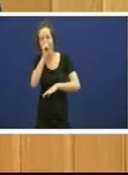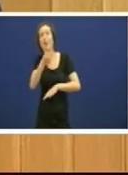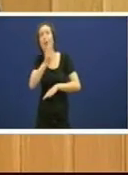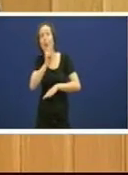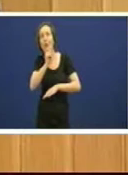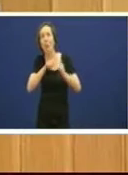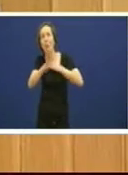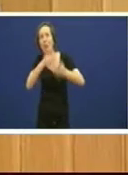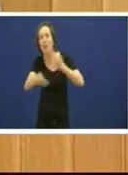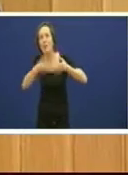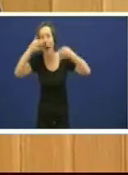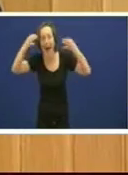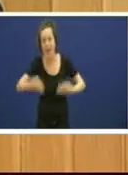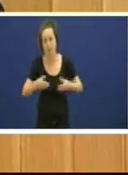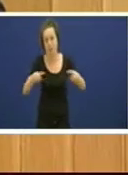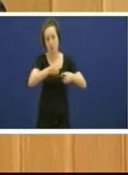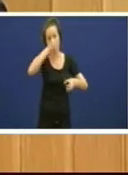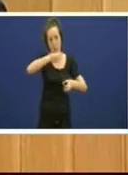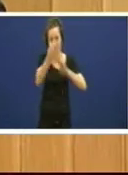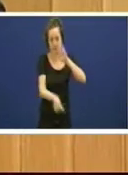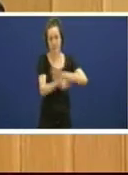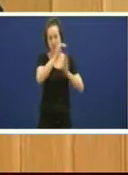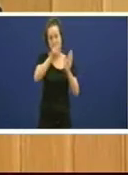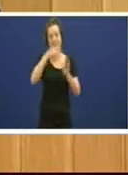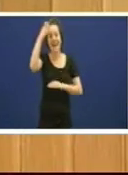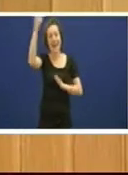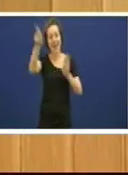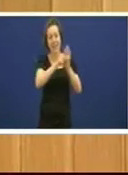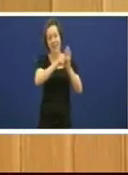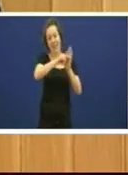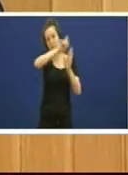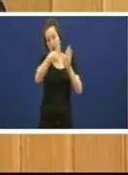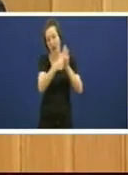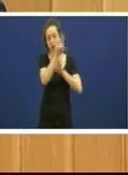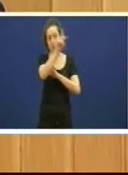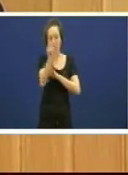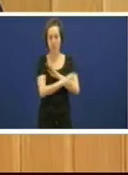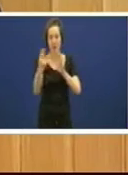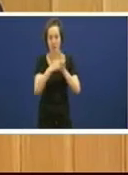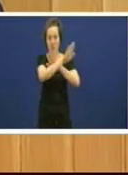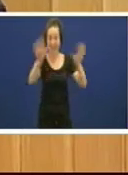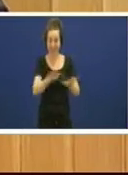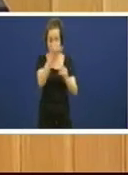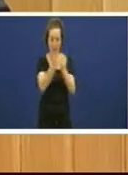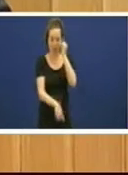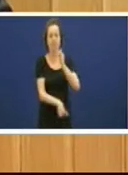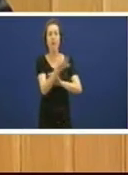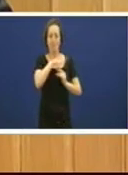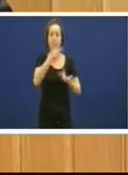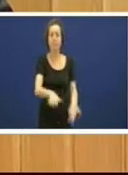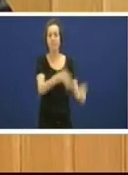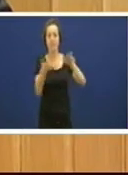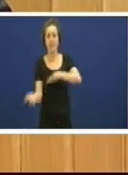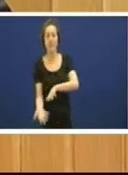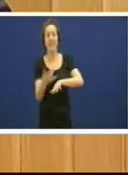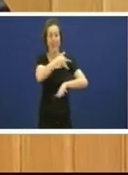o goberno socialista o que aprobou un real decreto leio dos 2010 que foi o que impuxo a bancarización das caixas que este goberno o goberno